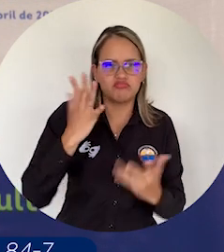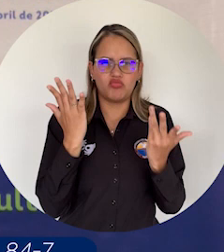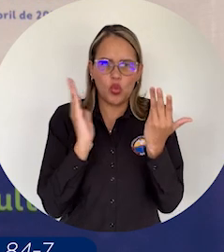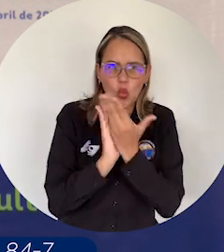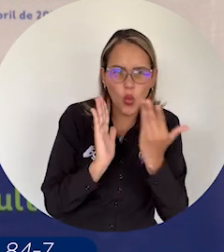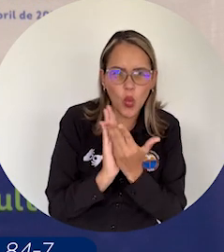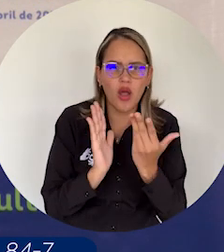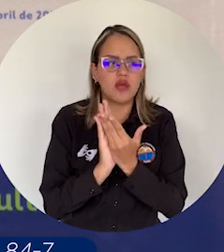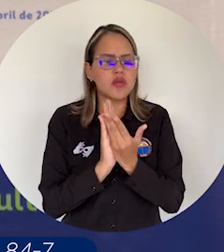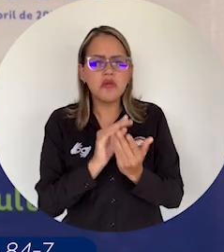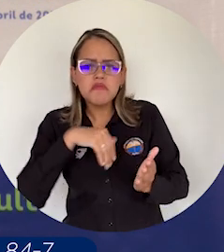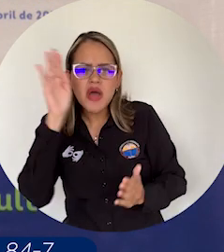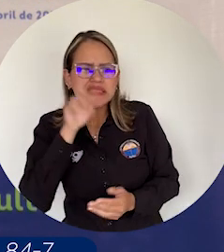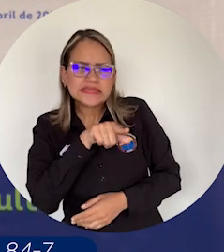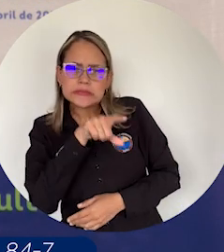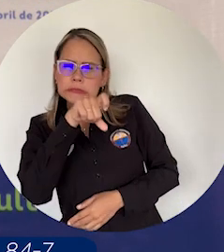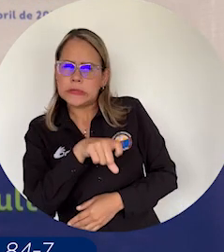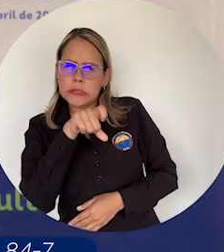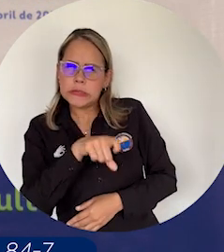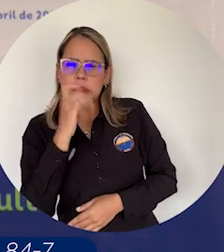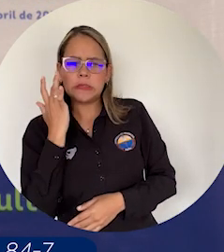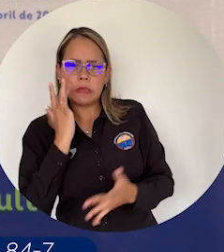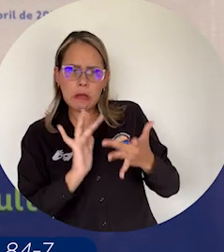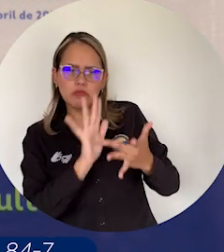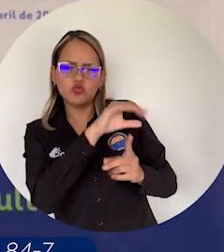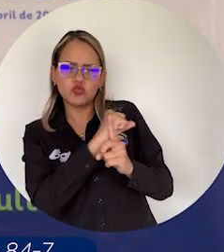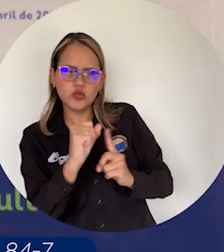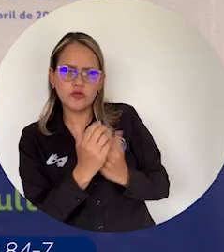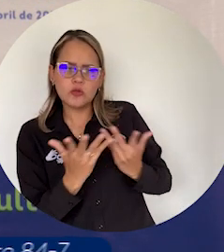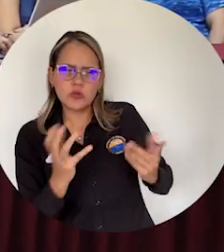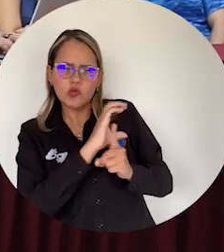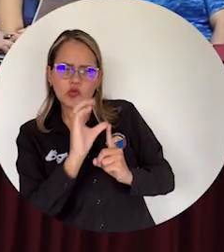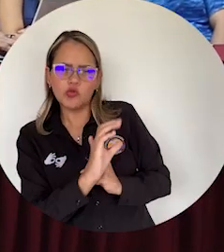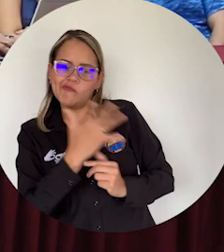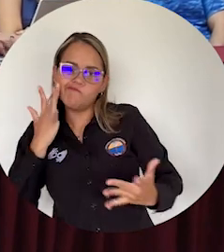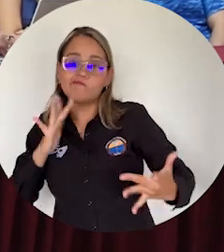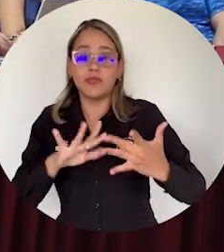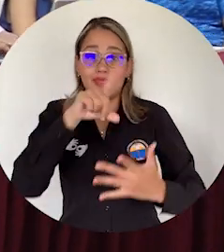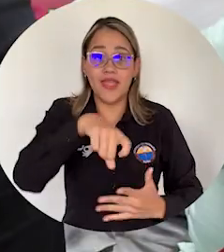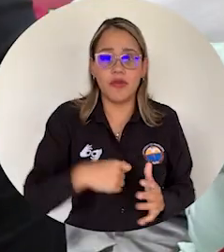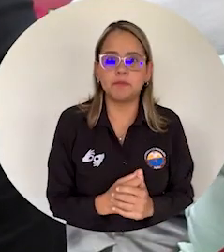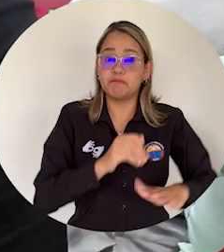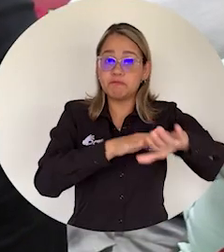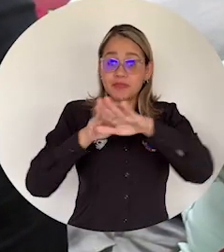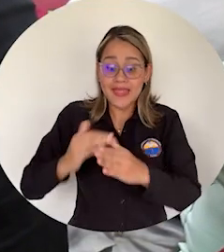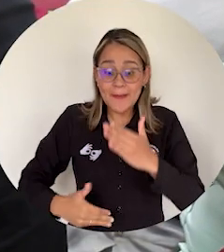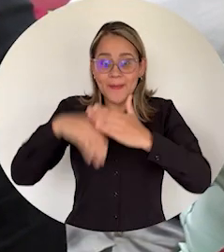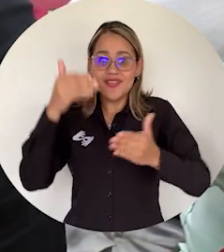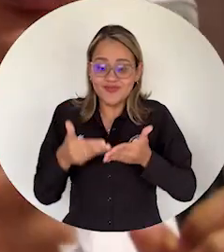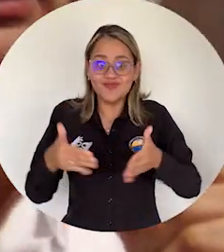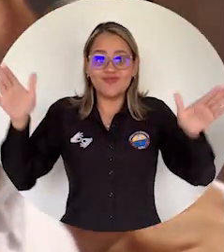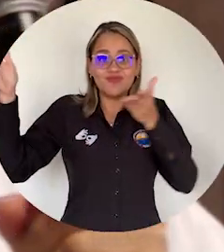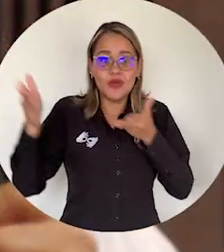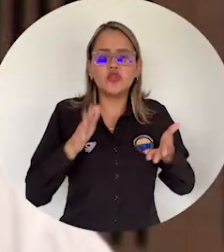educativos, con las necesidades de nuestros contextos socioculturales. El acto social de apertura contó con la presencia de